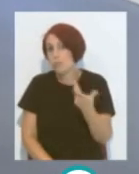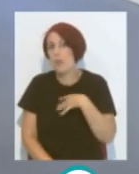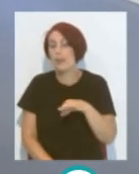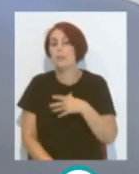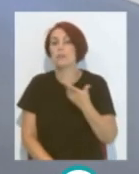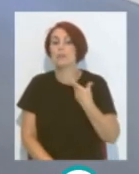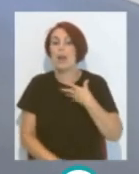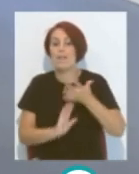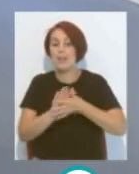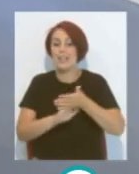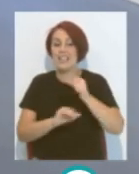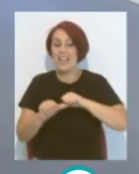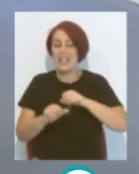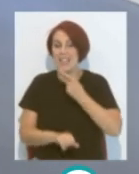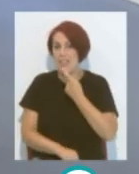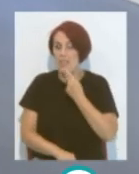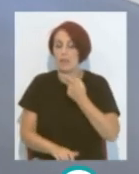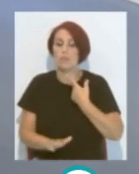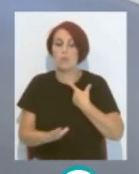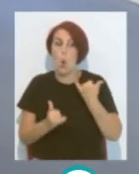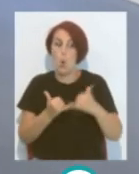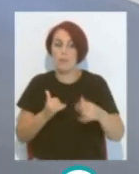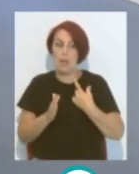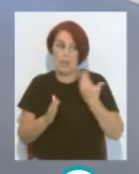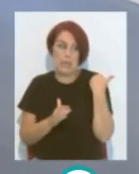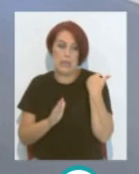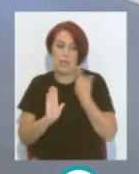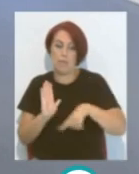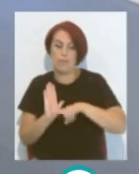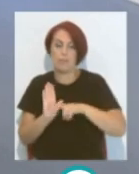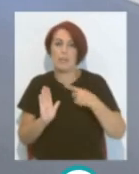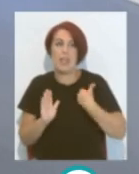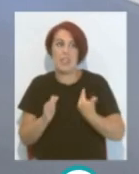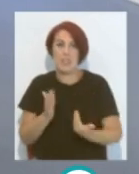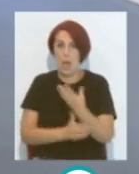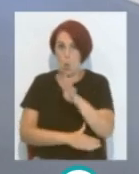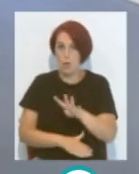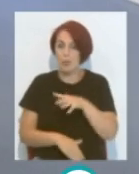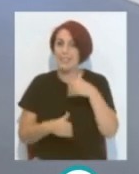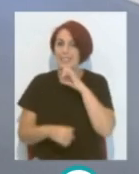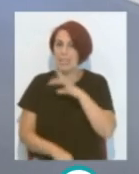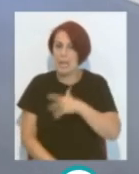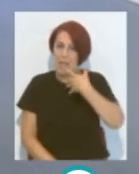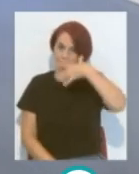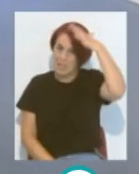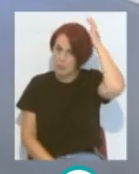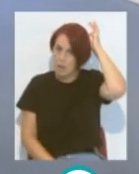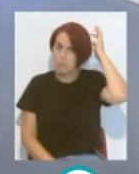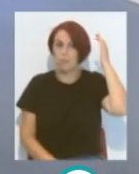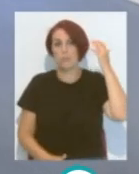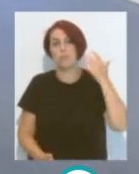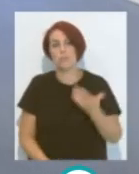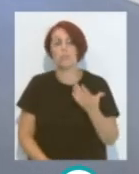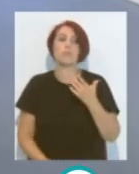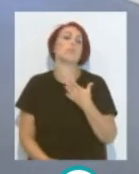Santander Y la última ha sido La del mismo día 4 La de Jeremian Conaledema Con lo cual todavía no